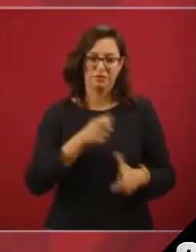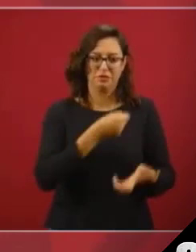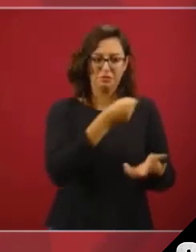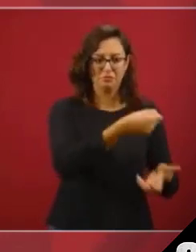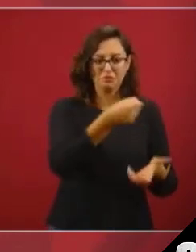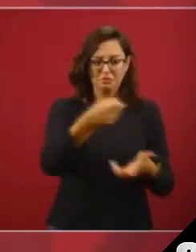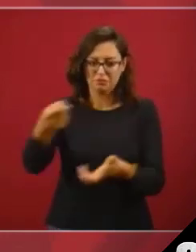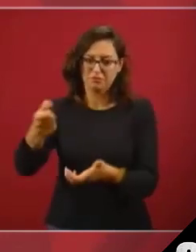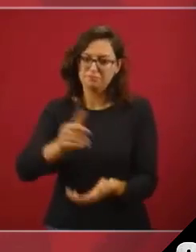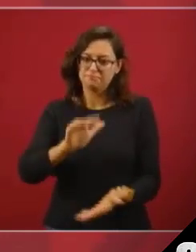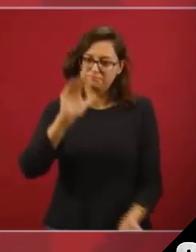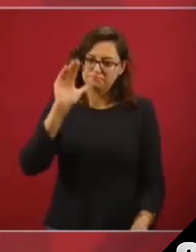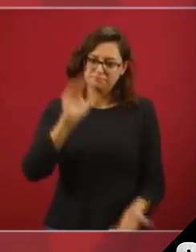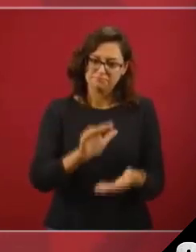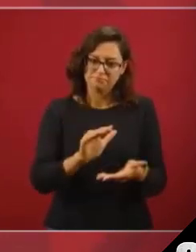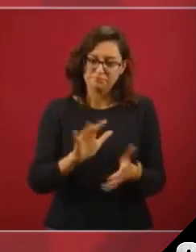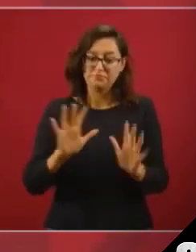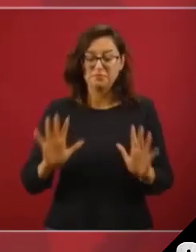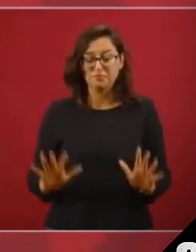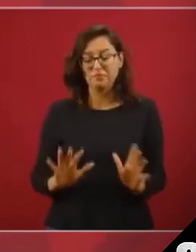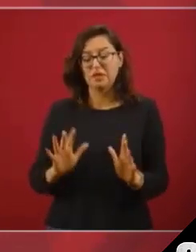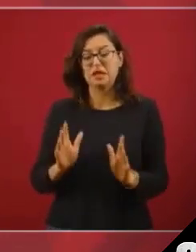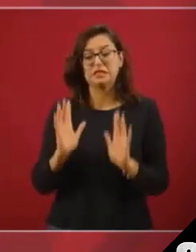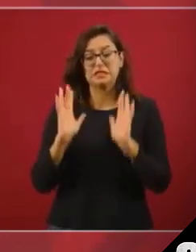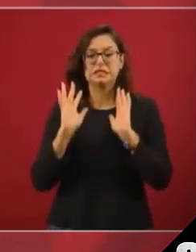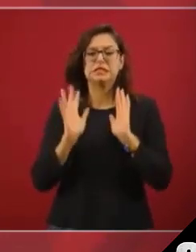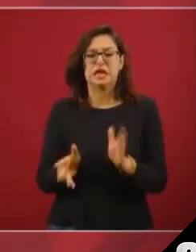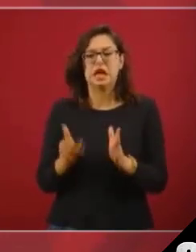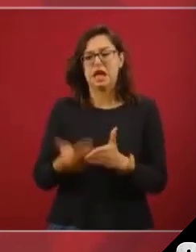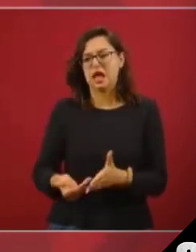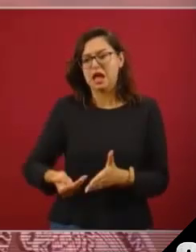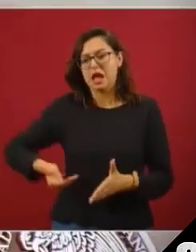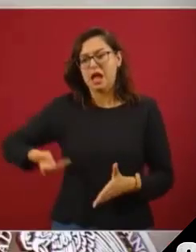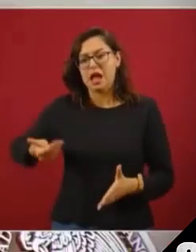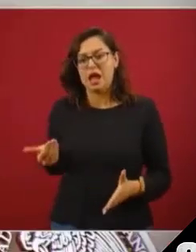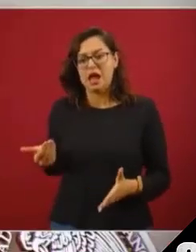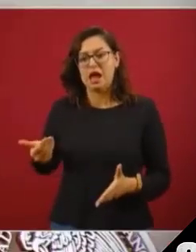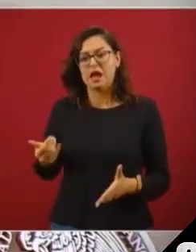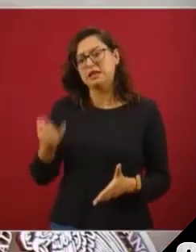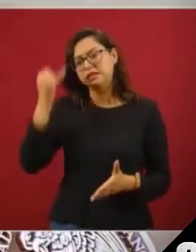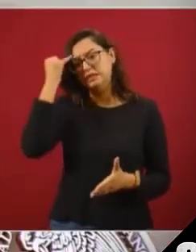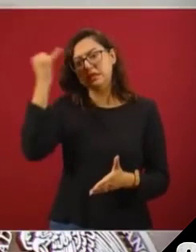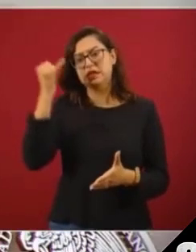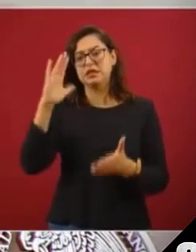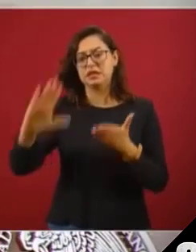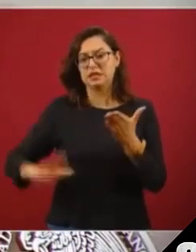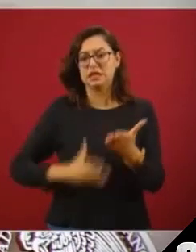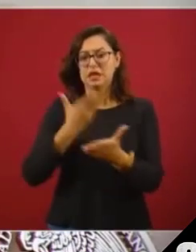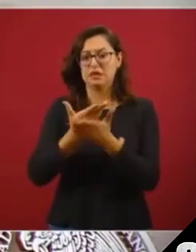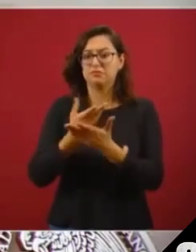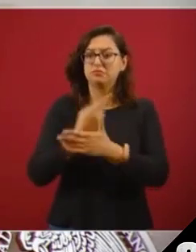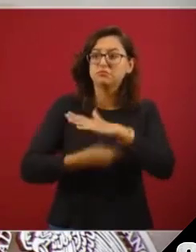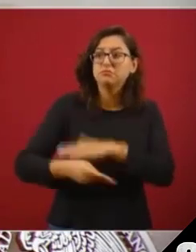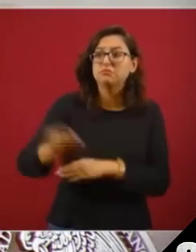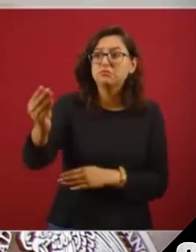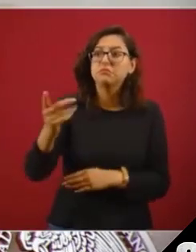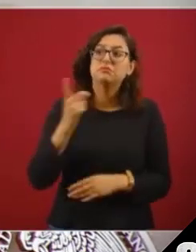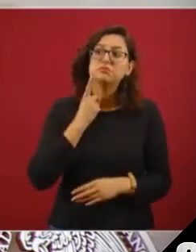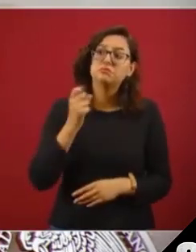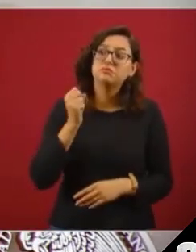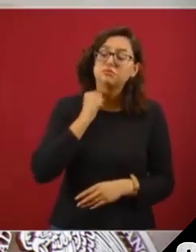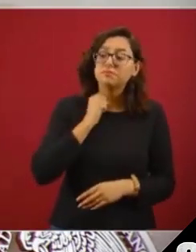Esa es una iniciativa de ley que está en el Congreso